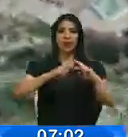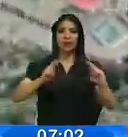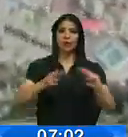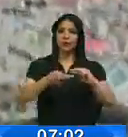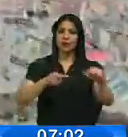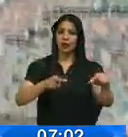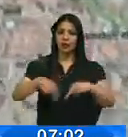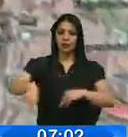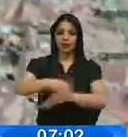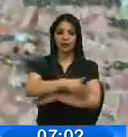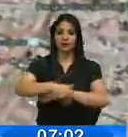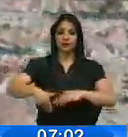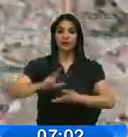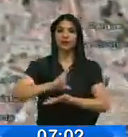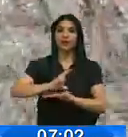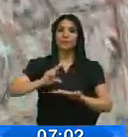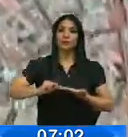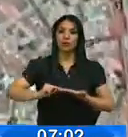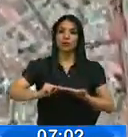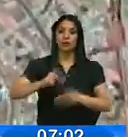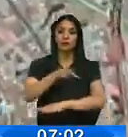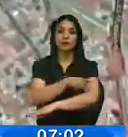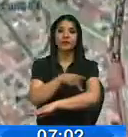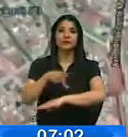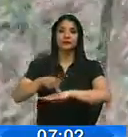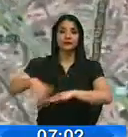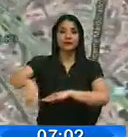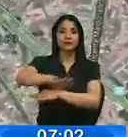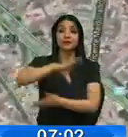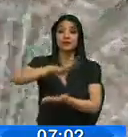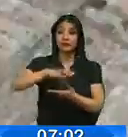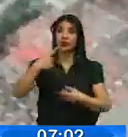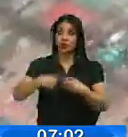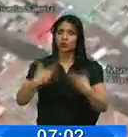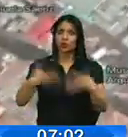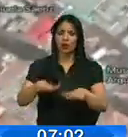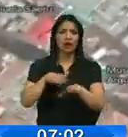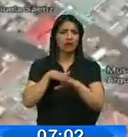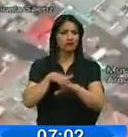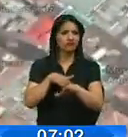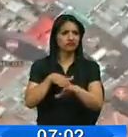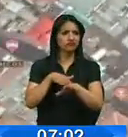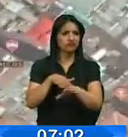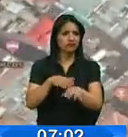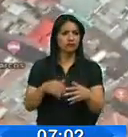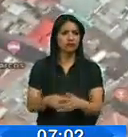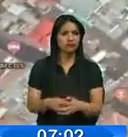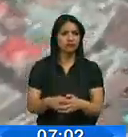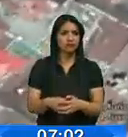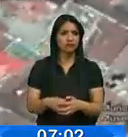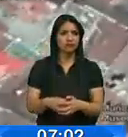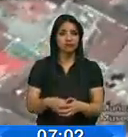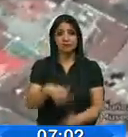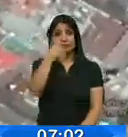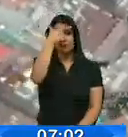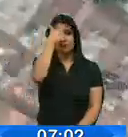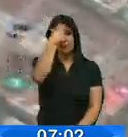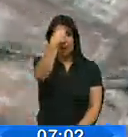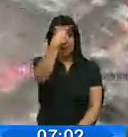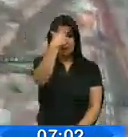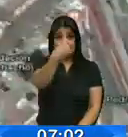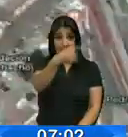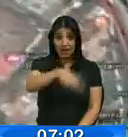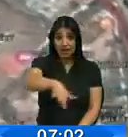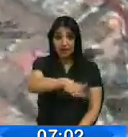hacia la Napo, el centro, la Pichincha y el centro de Quito están congestionados. Miren ustedes, la estación de la Marín, esta es estación de la Marín, también tiene